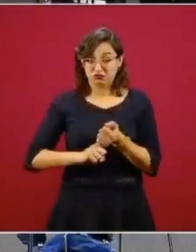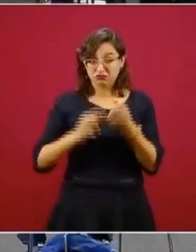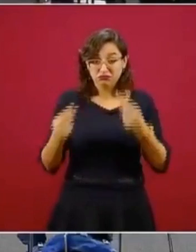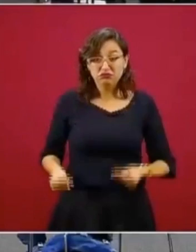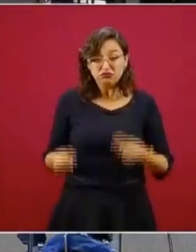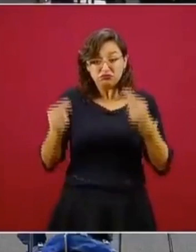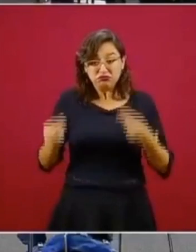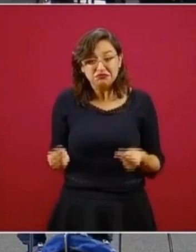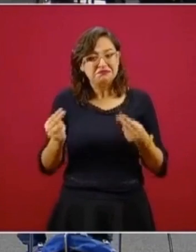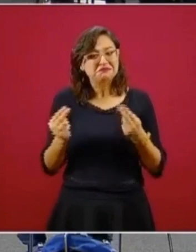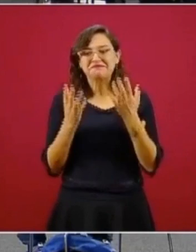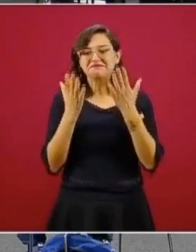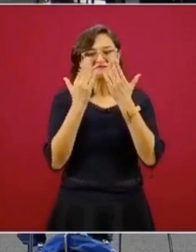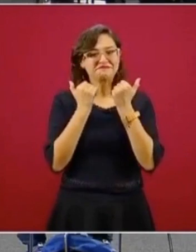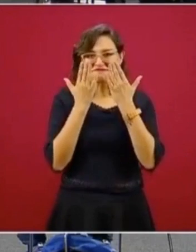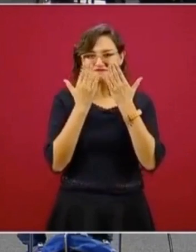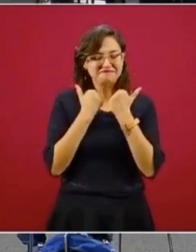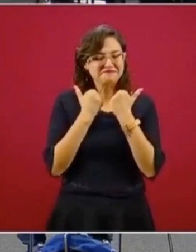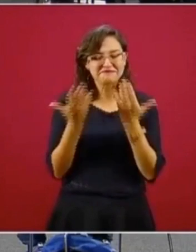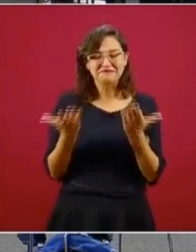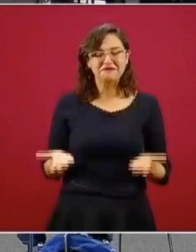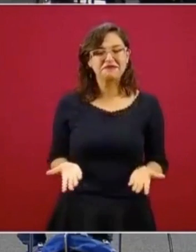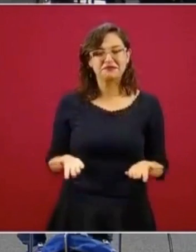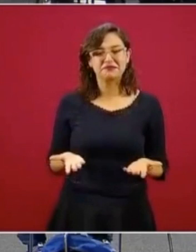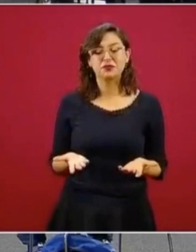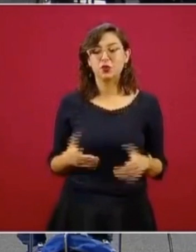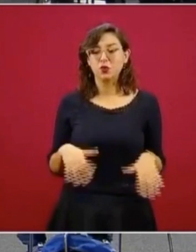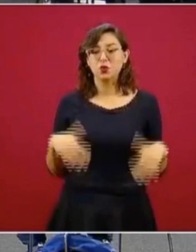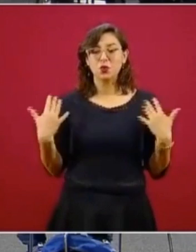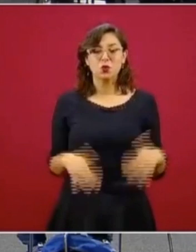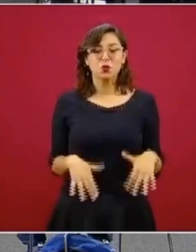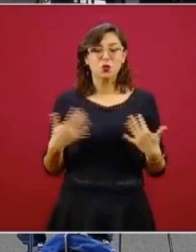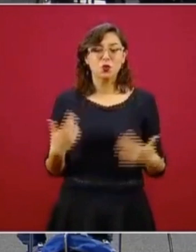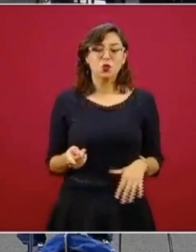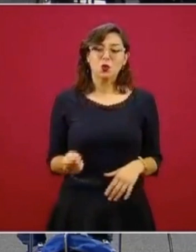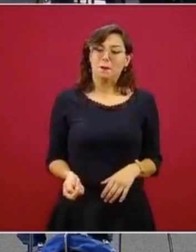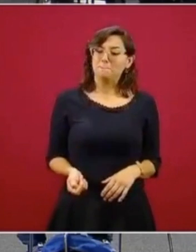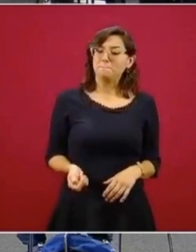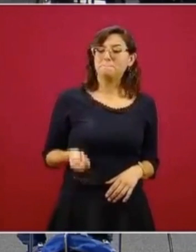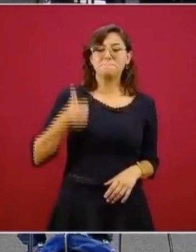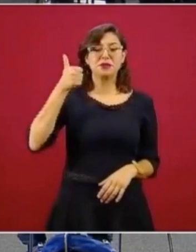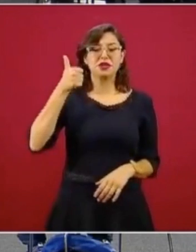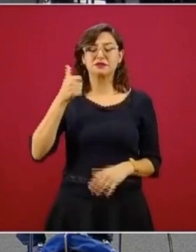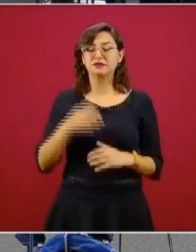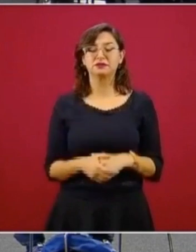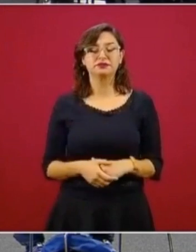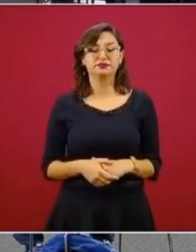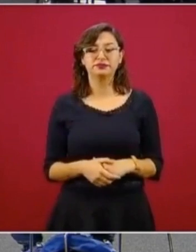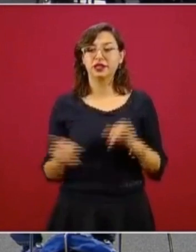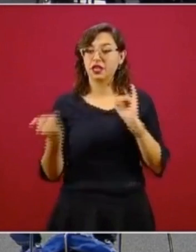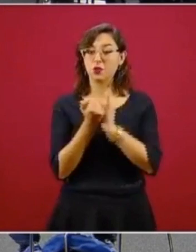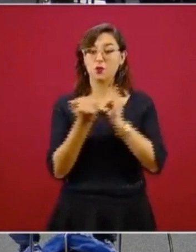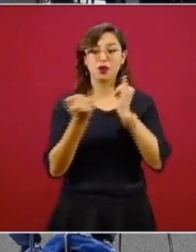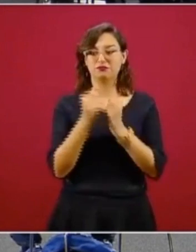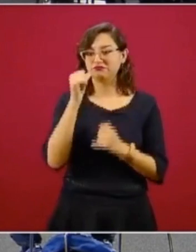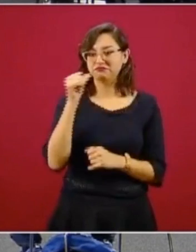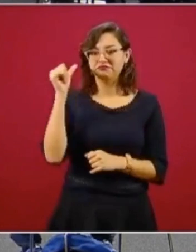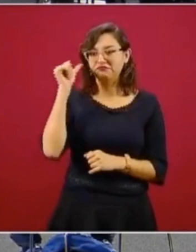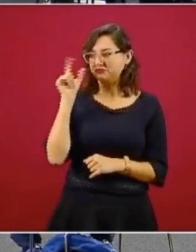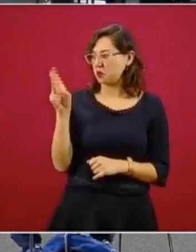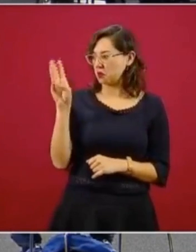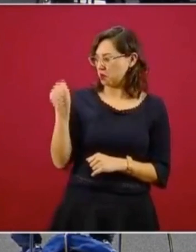esto es único, como lo de ayer y como van a seguir